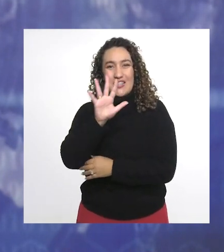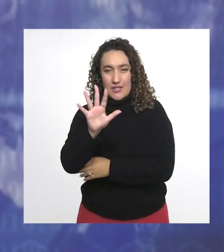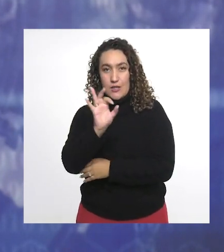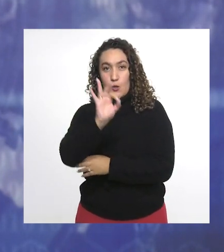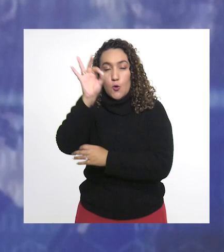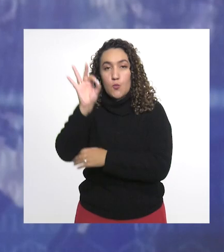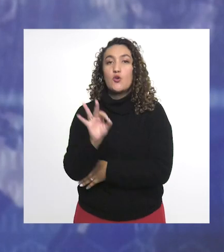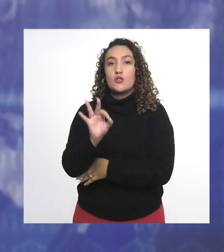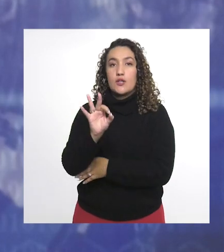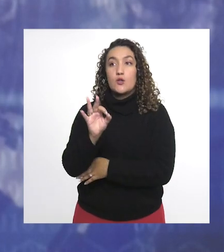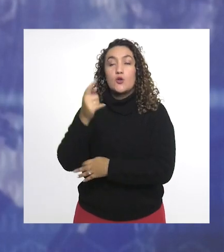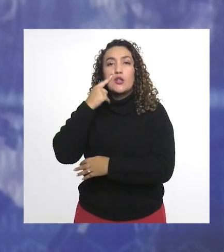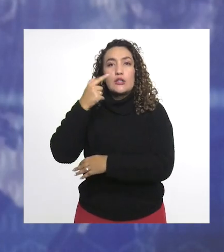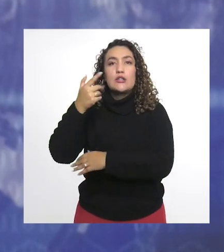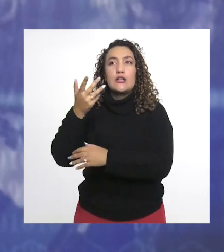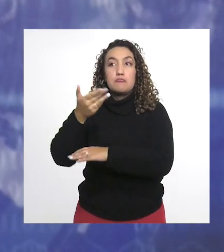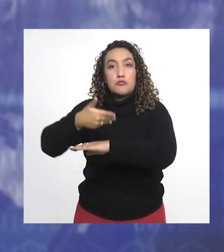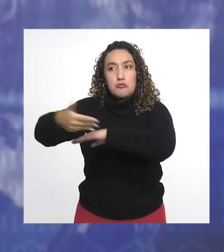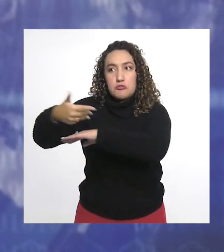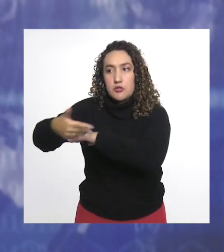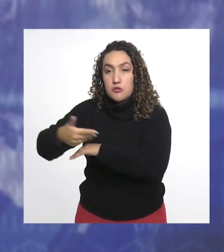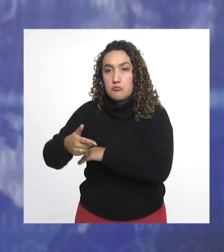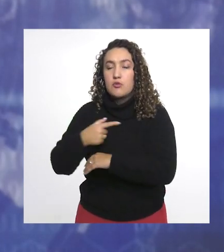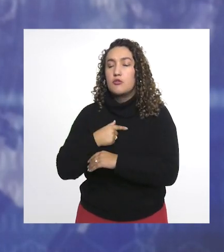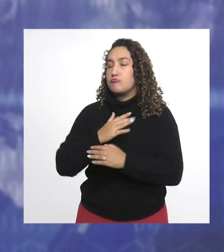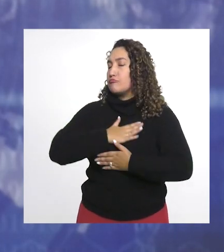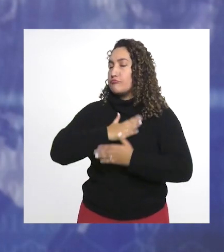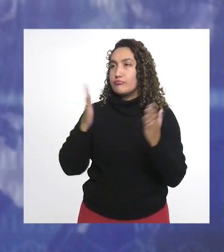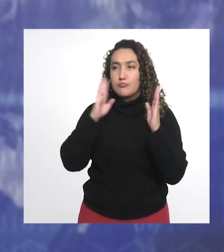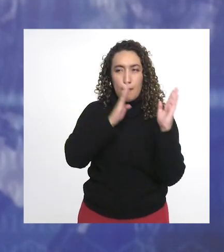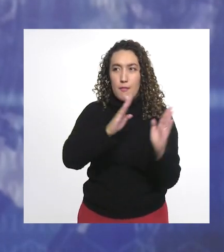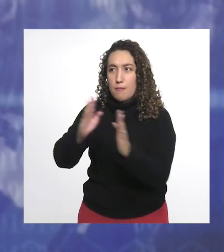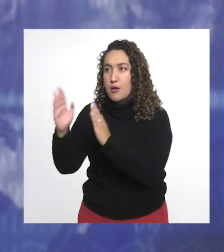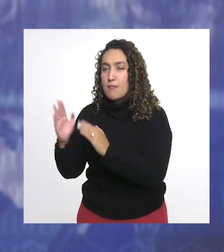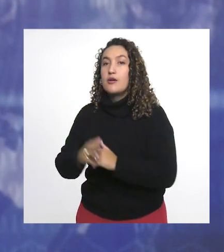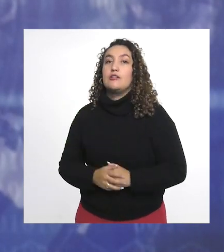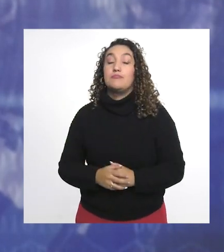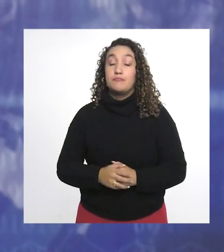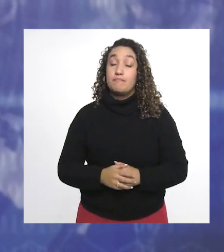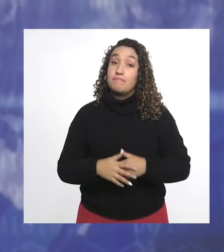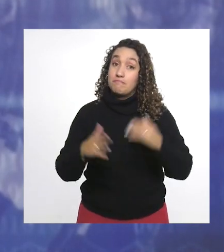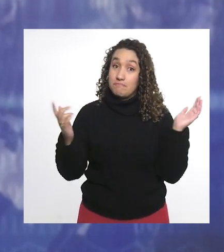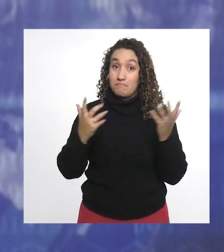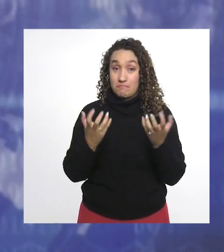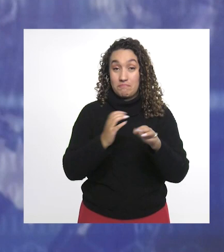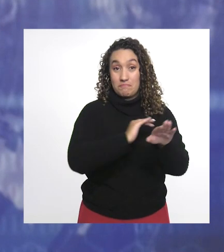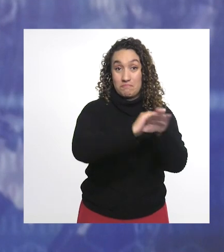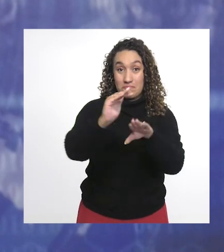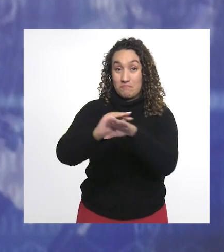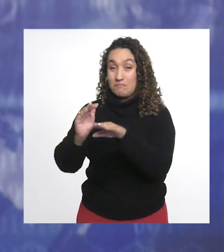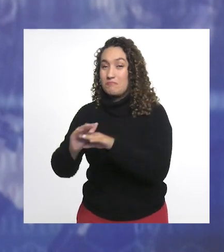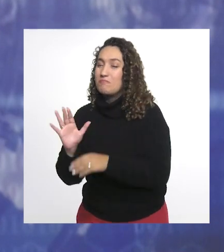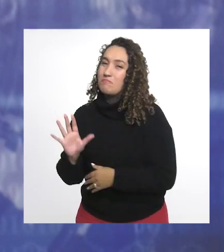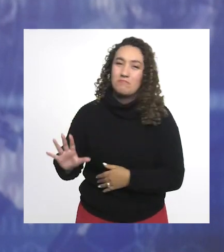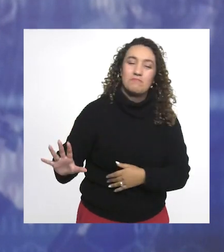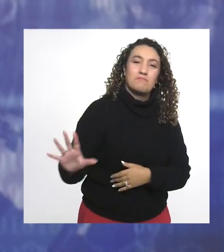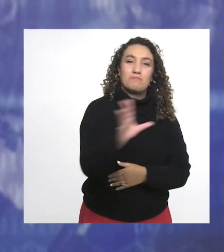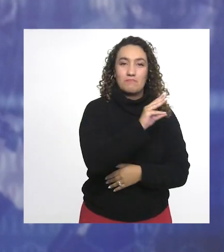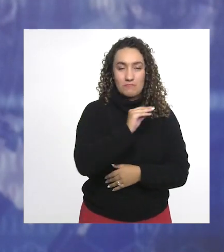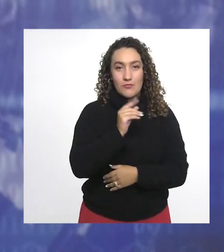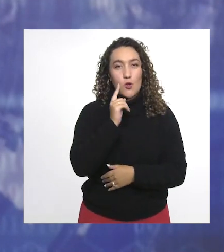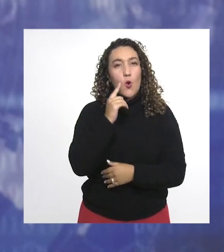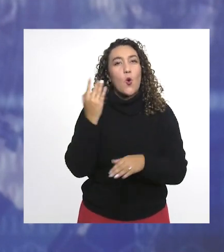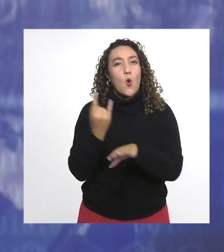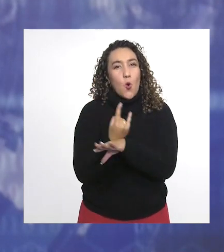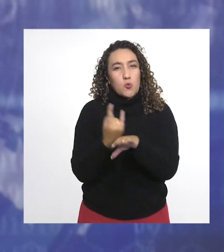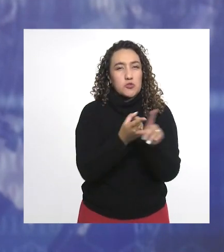quiero contarles que el 85% de las solicitudes de nuestros usuarios son atendidos en primer nivel por alguno de estos canales. Yo quiero extender